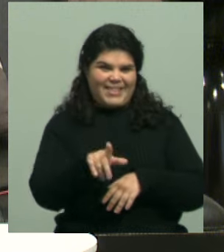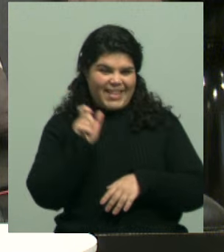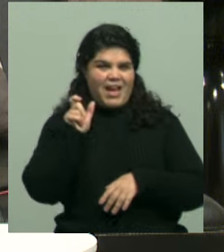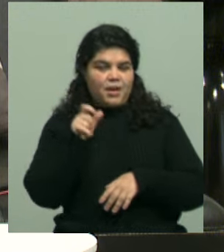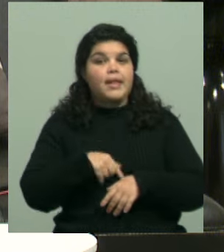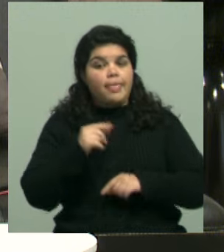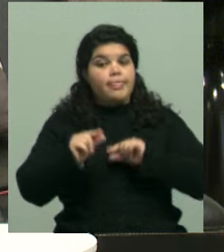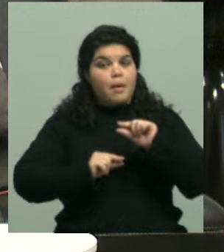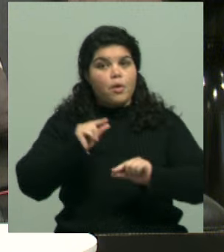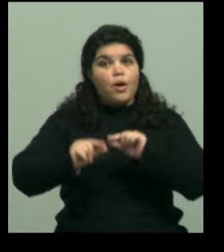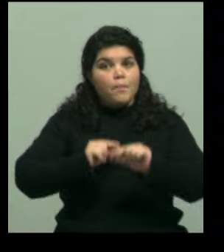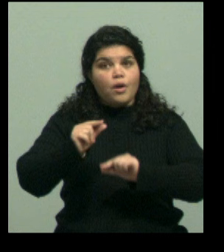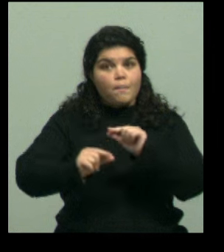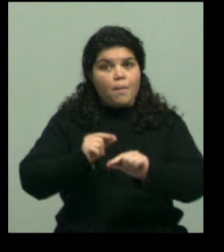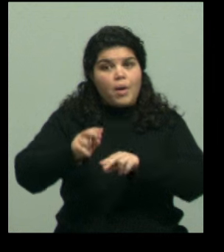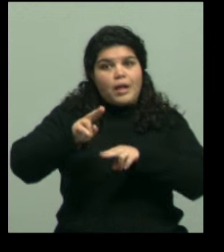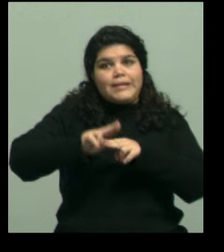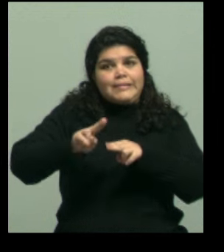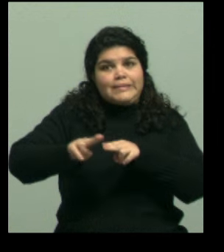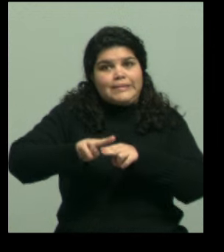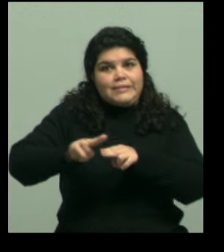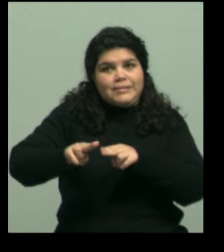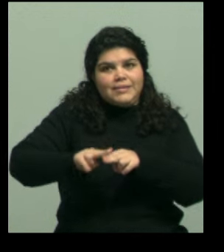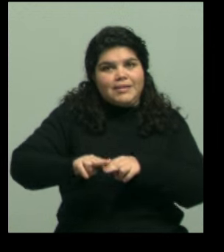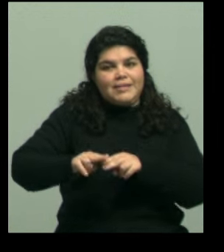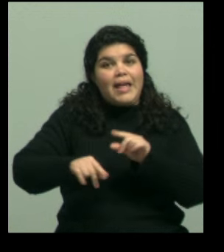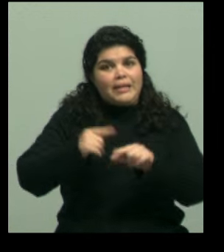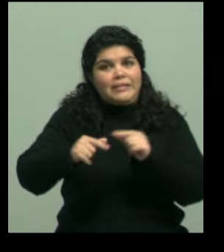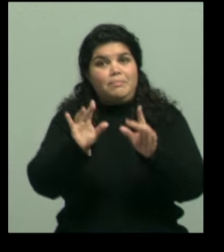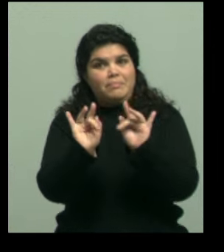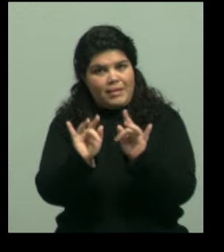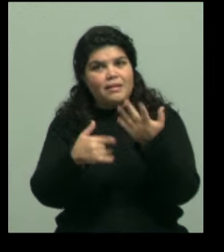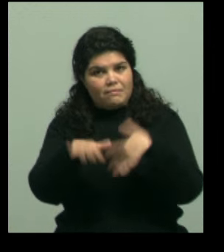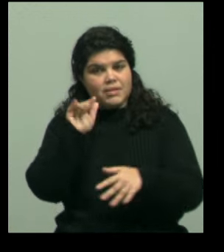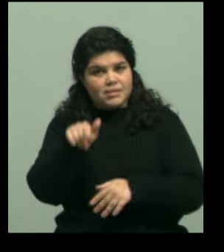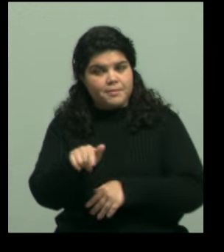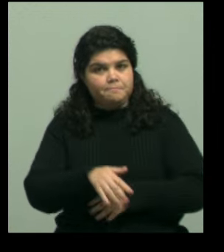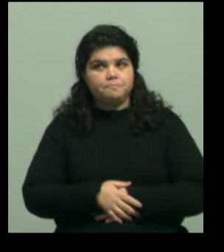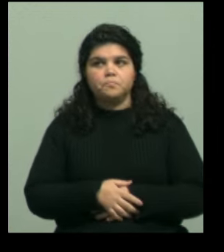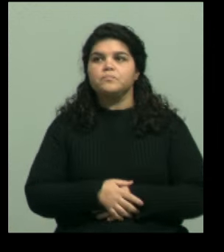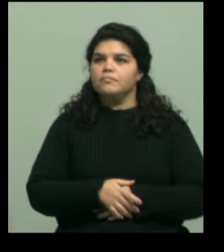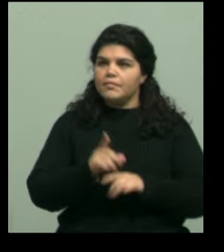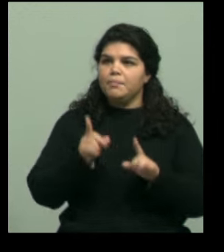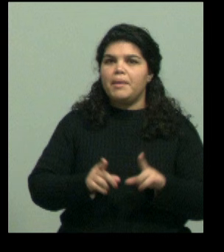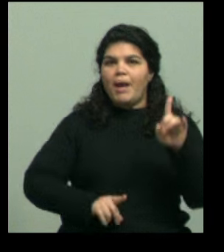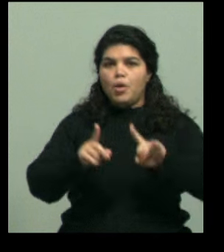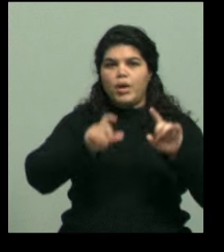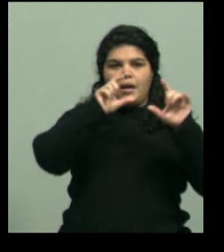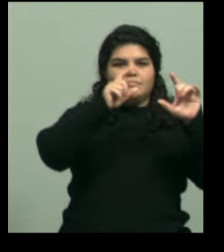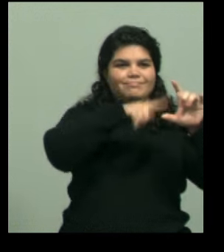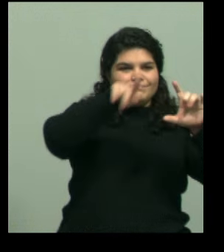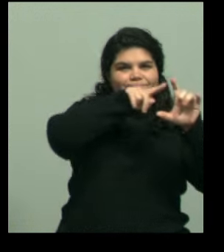generativas a perfeccionarse, ¿no? Exactamente. Bueno, ahí vemos también varios de los puntos que la gente fue marcando para determinar que esta imagen